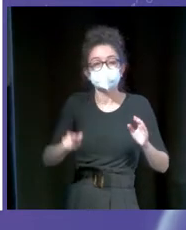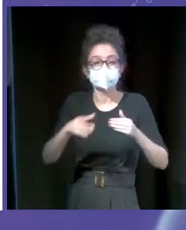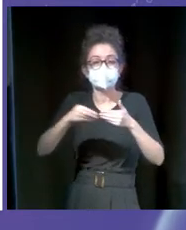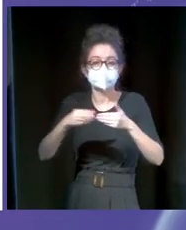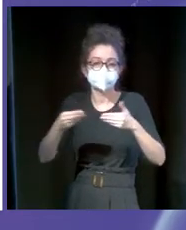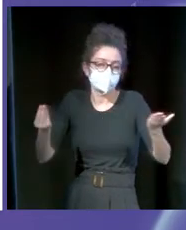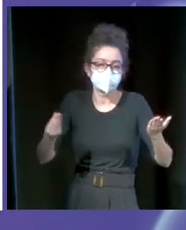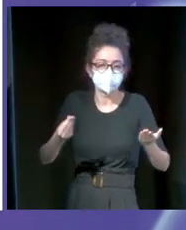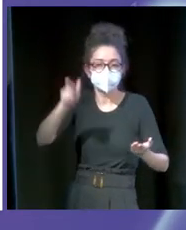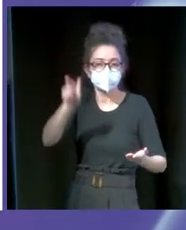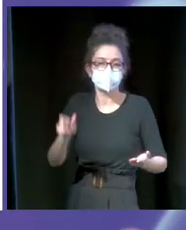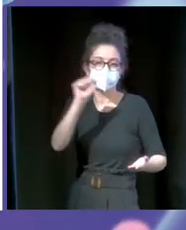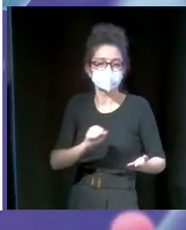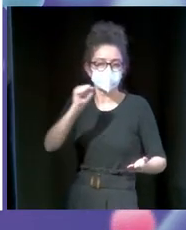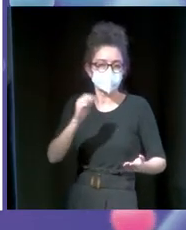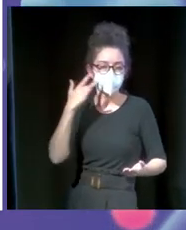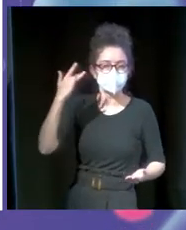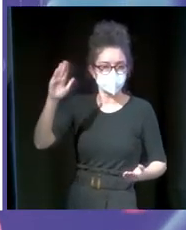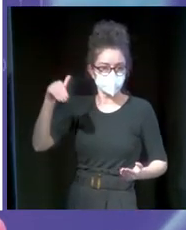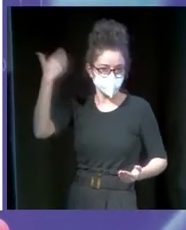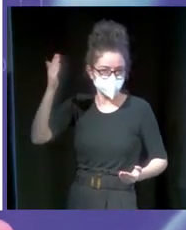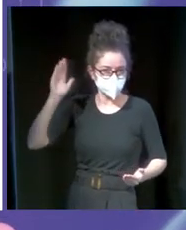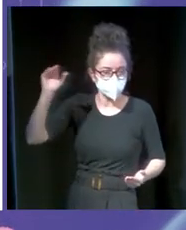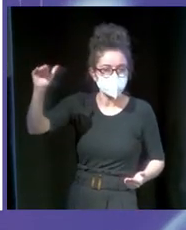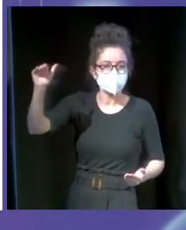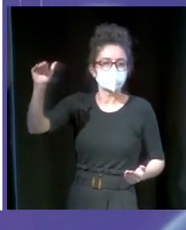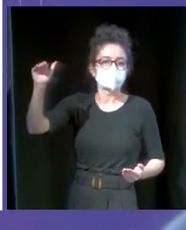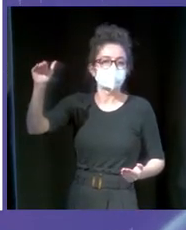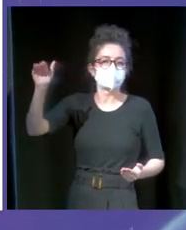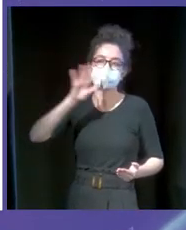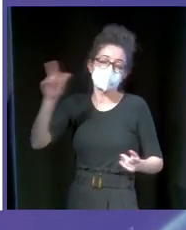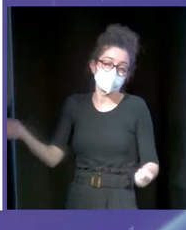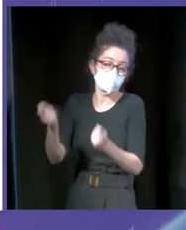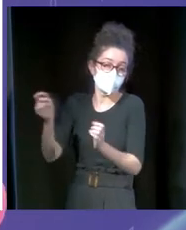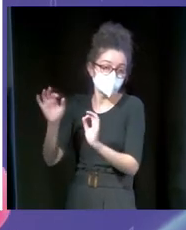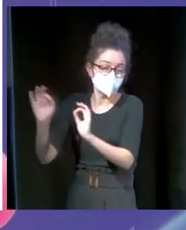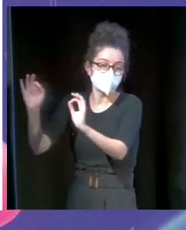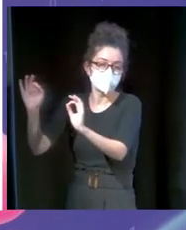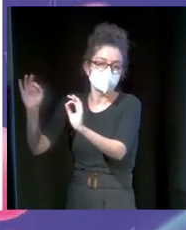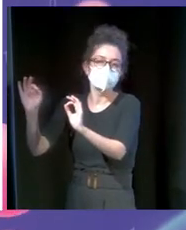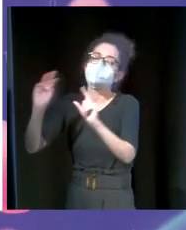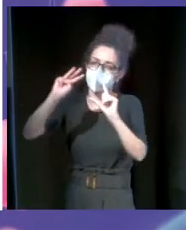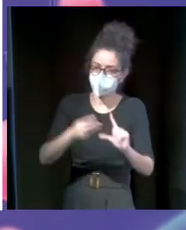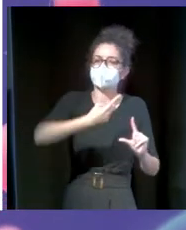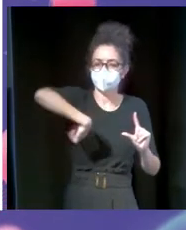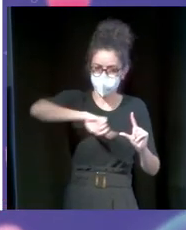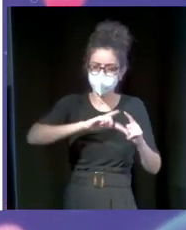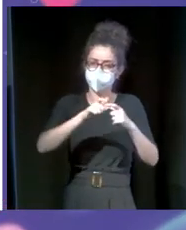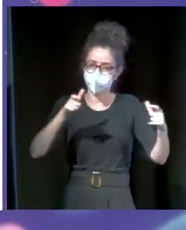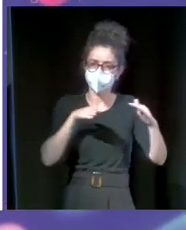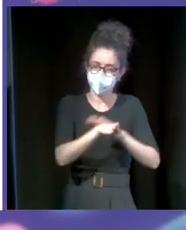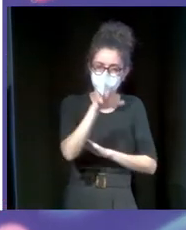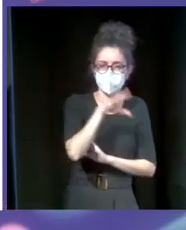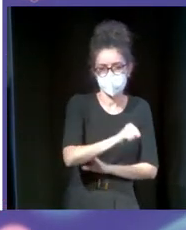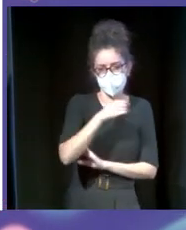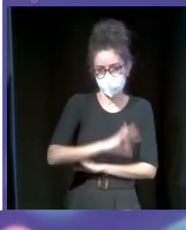Bruno Mars, que únicamente lo vende Ticketmaster porque es de un promotor específico, lo va a poder comprar a través nuestro. Y todo eso